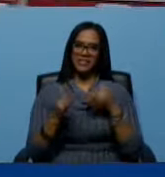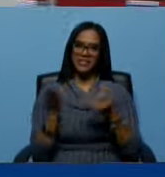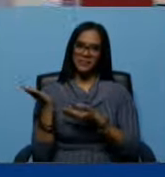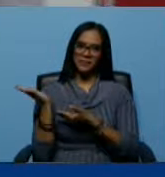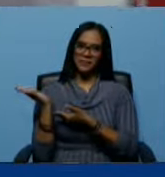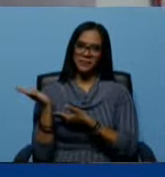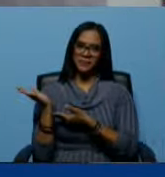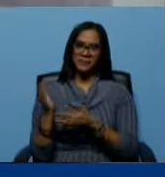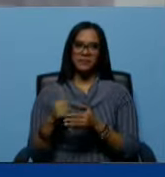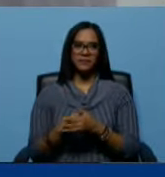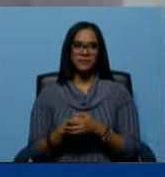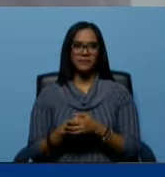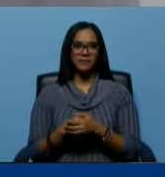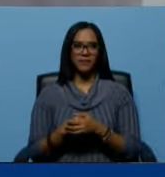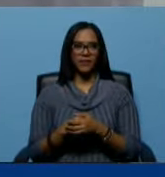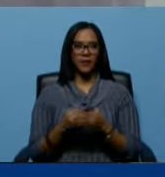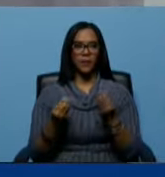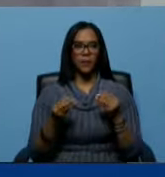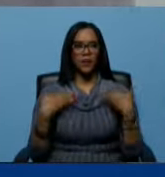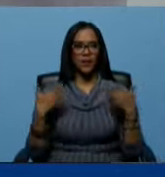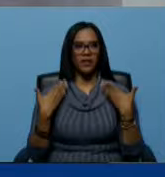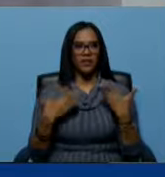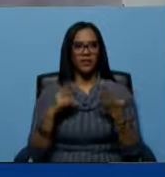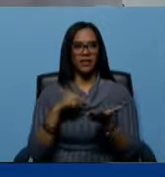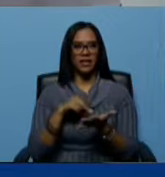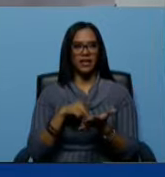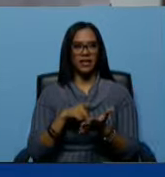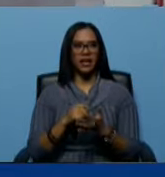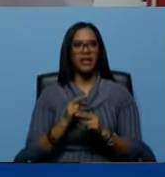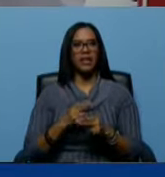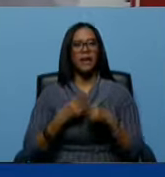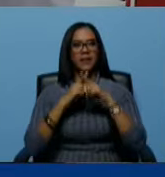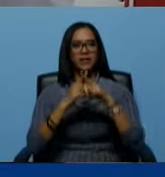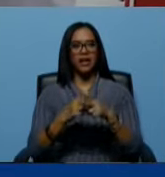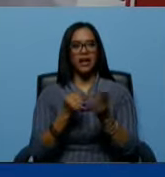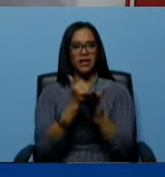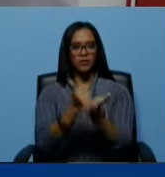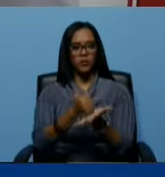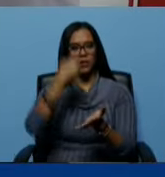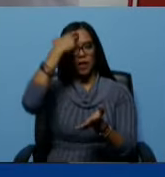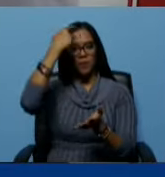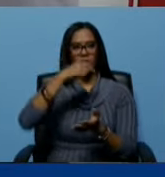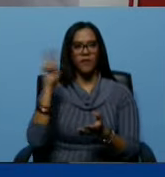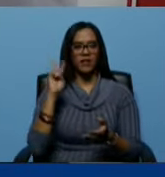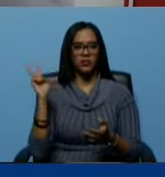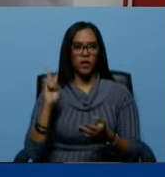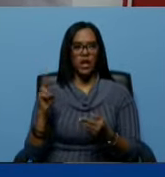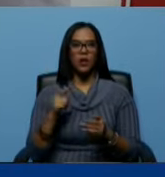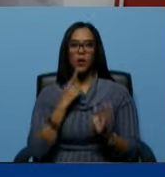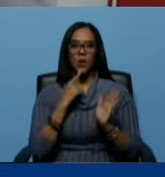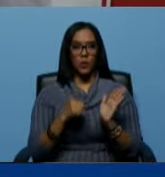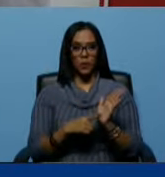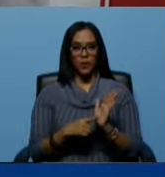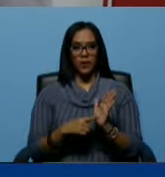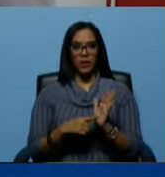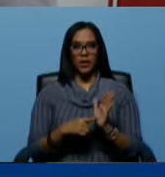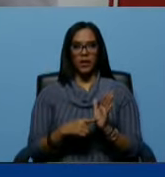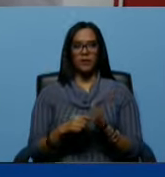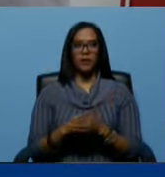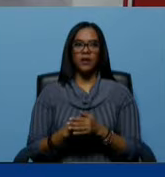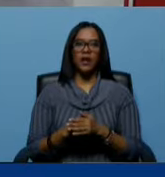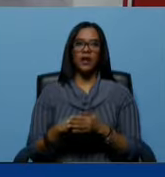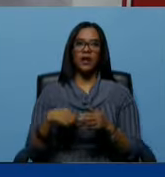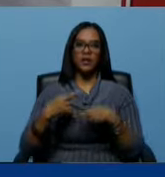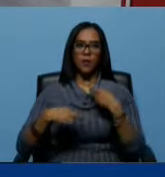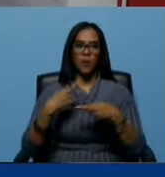Aquí, muy contenta de estar aquí, de brindar ayuda al pueblo venezolano, cumpliendo con un deber de la revolución